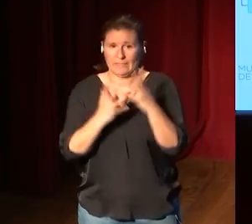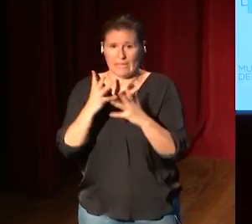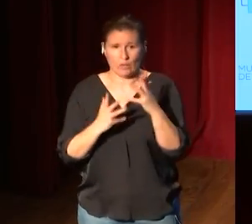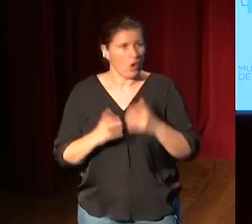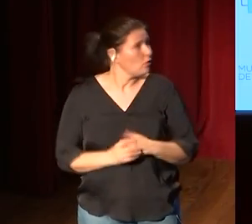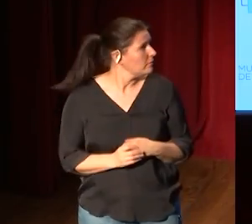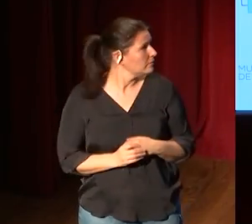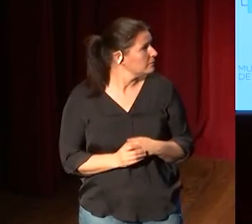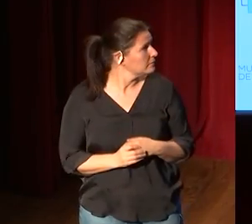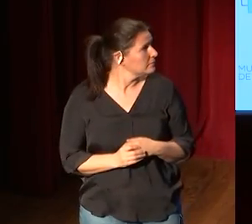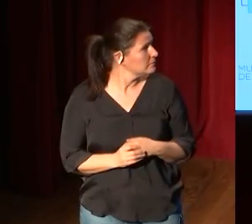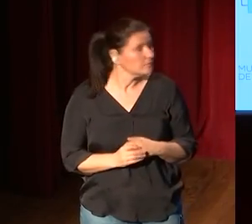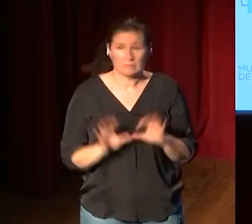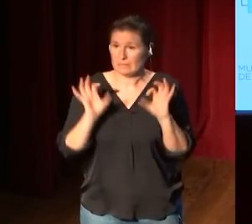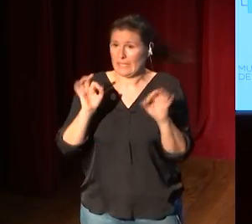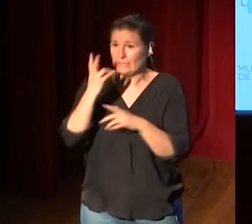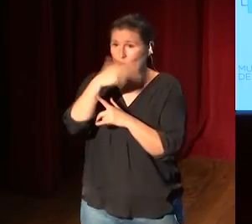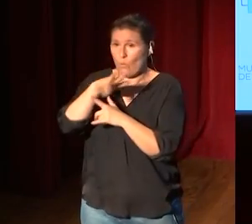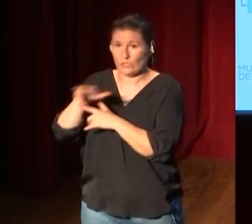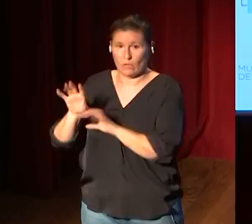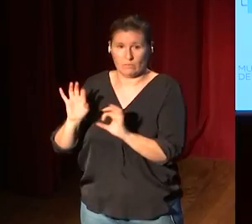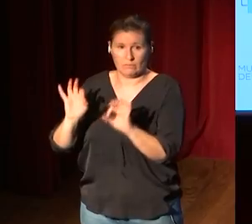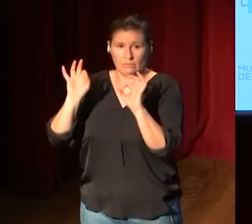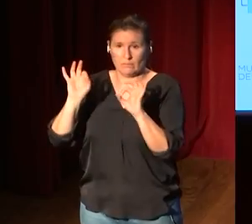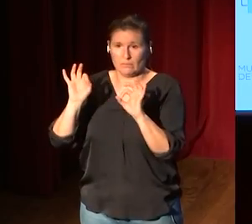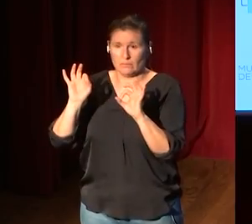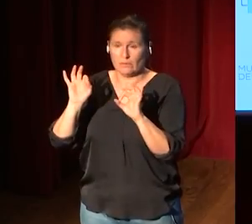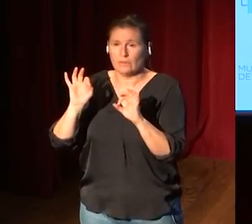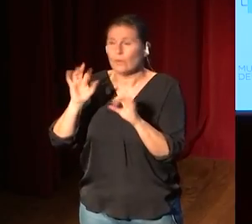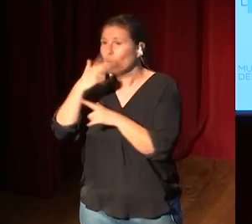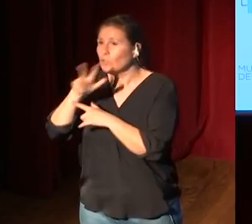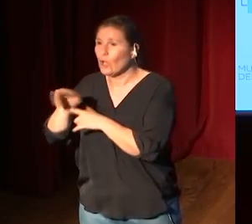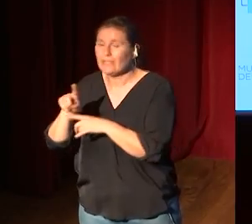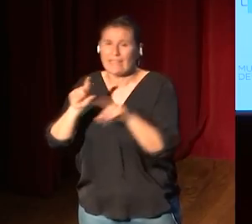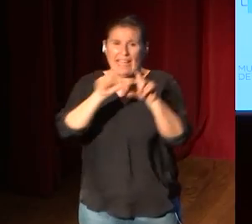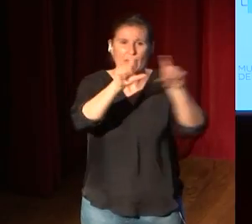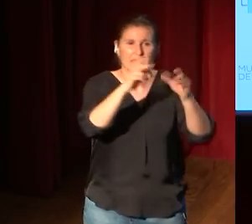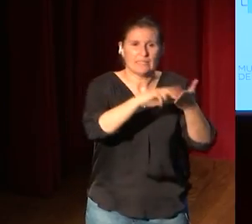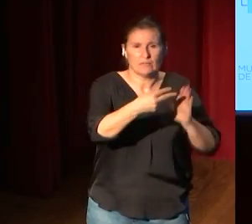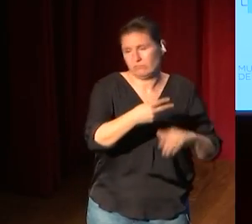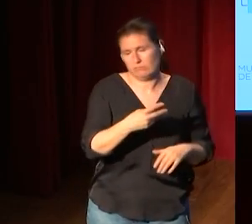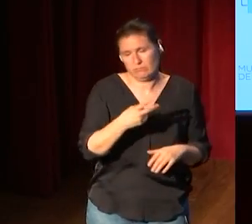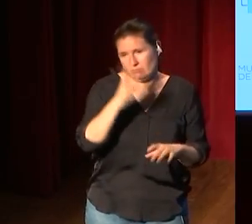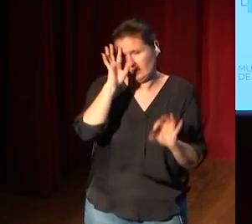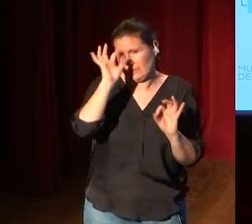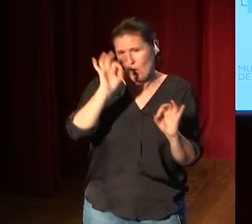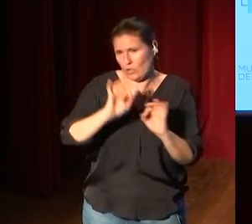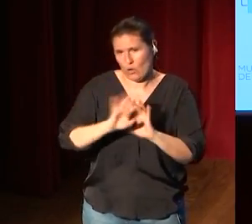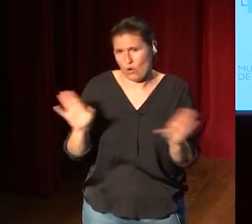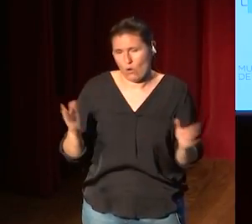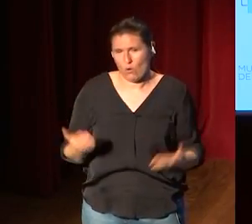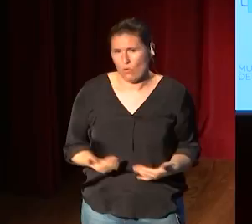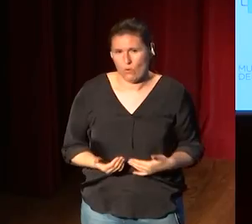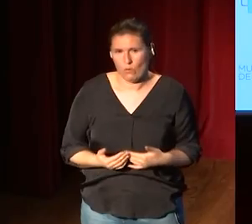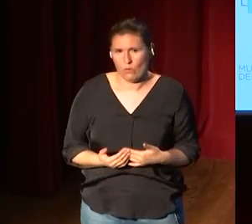esto es lógicamente un museo pensar que un museo sea una empresa de tecnología evidentemente no puede serlo quiero decir